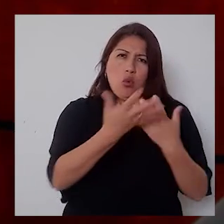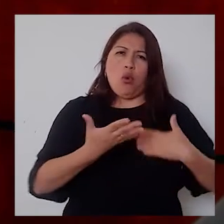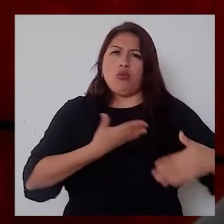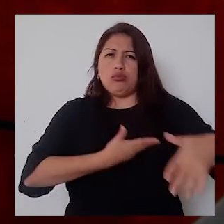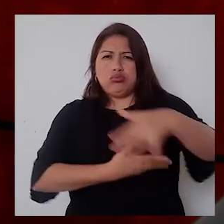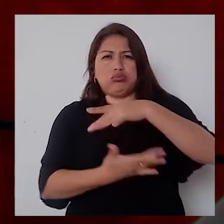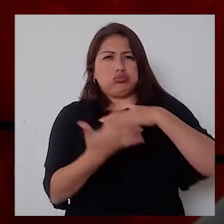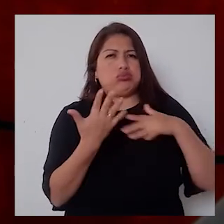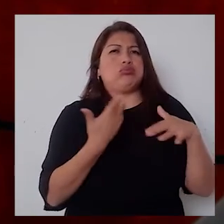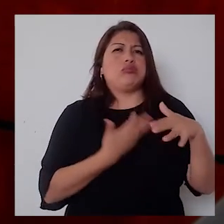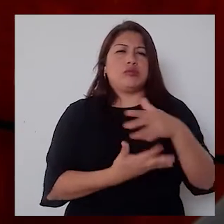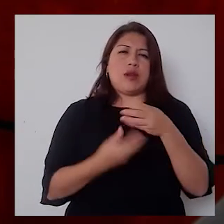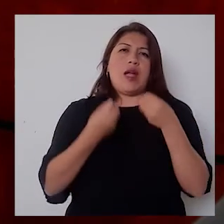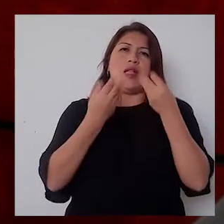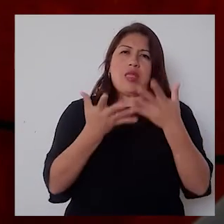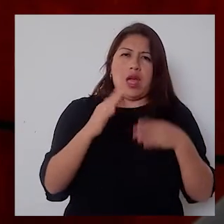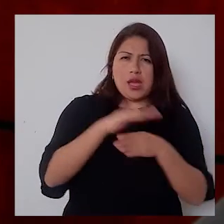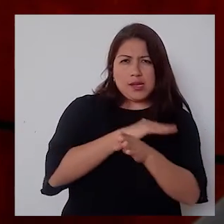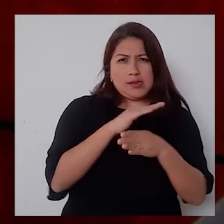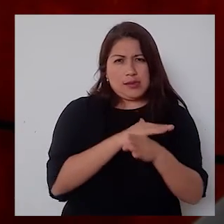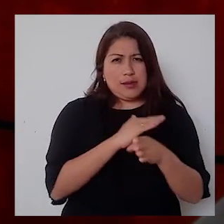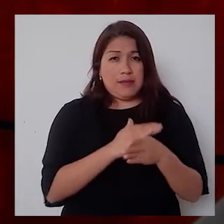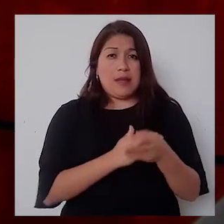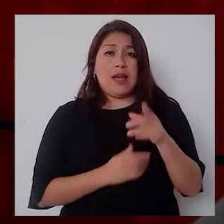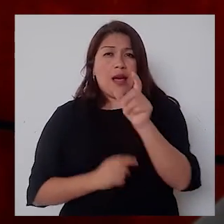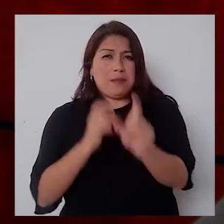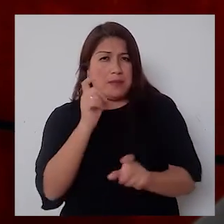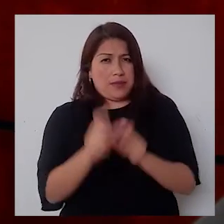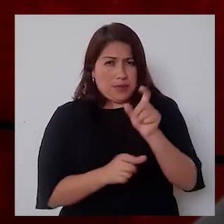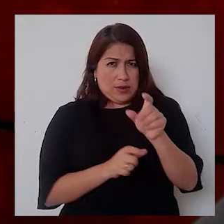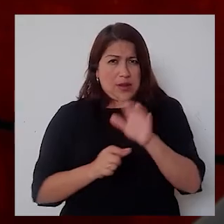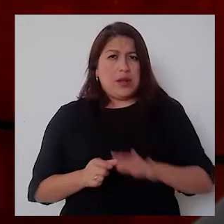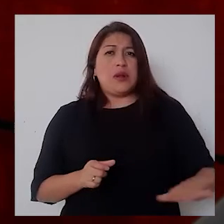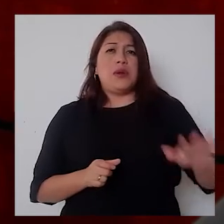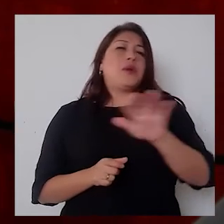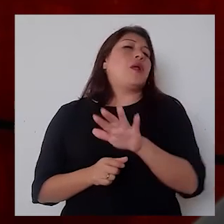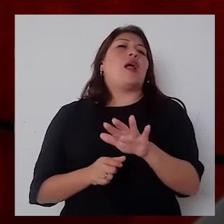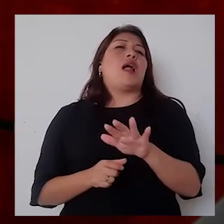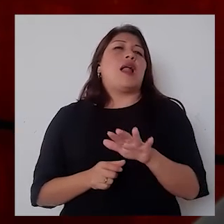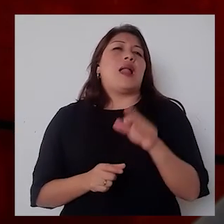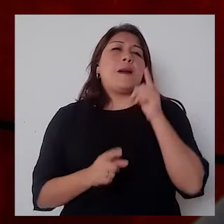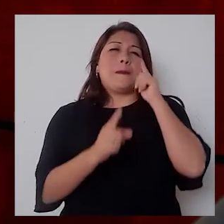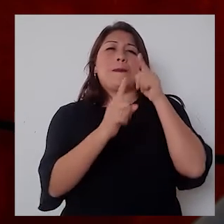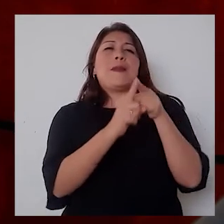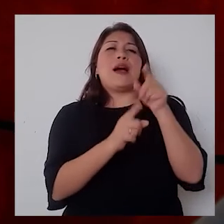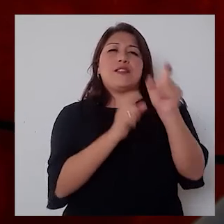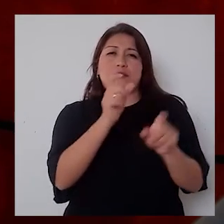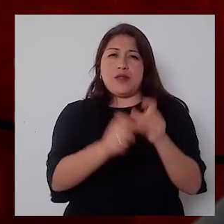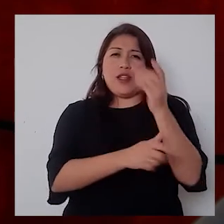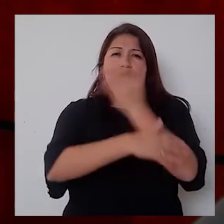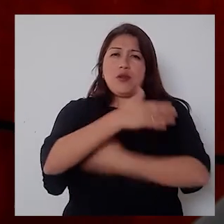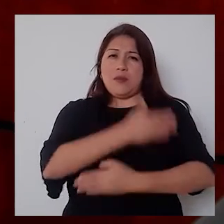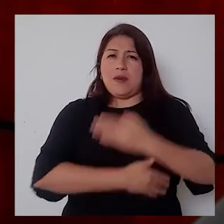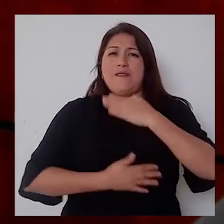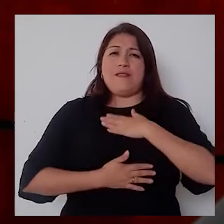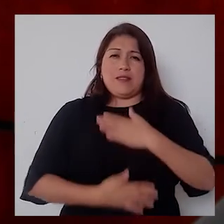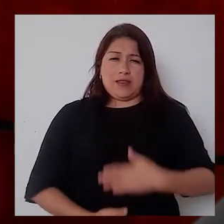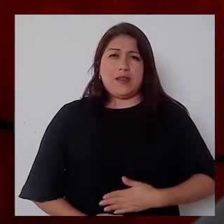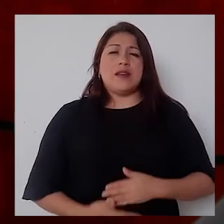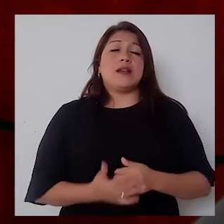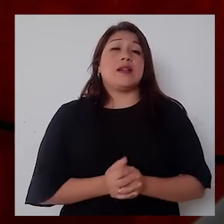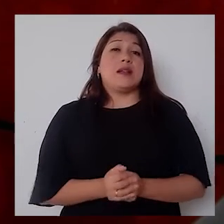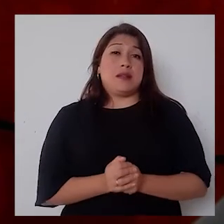comodidad, accesibilidad, en este caso a las personas que tengan algún tipo de discapacidad física. En nuestro caso,